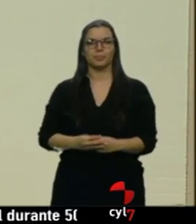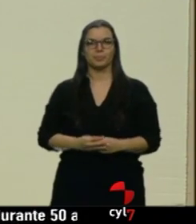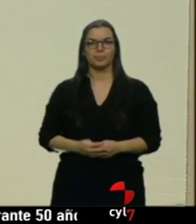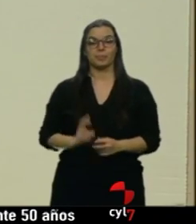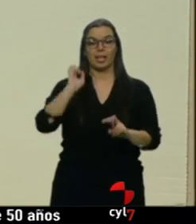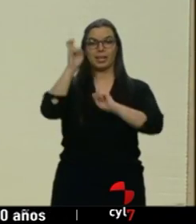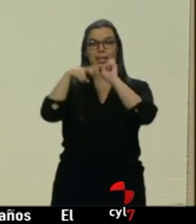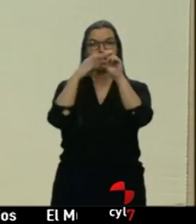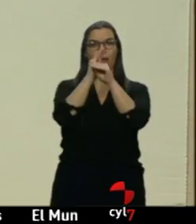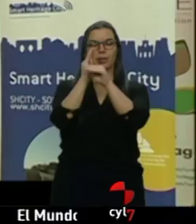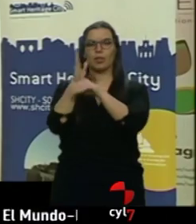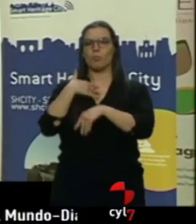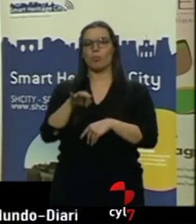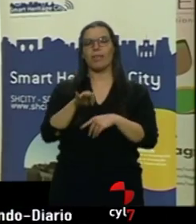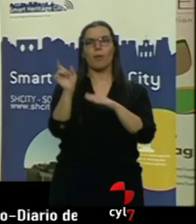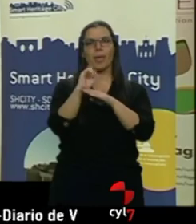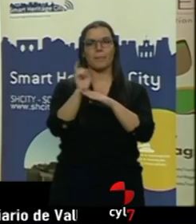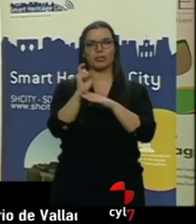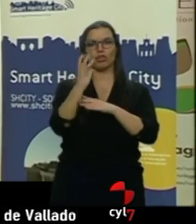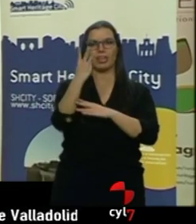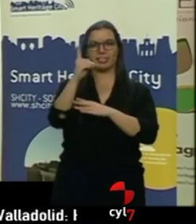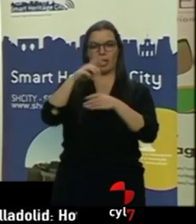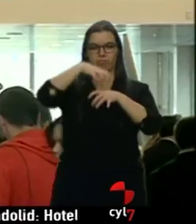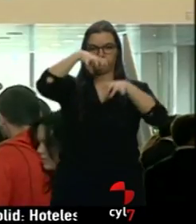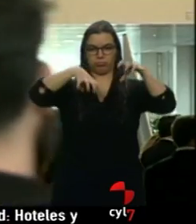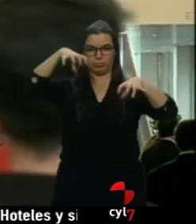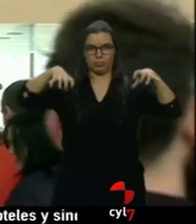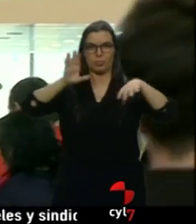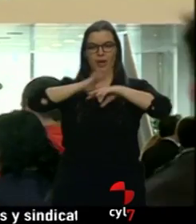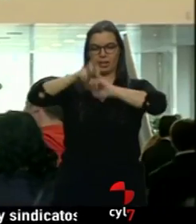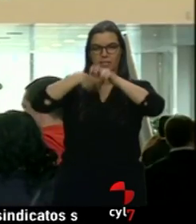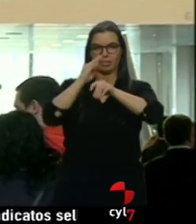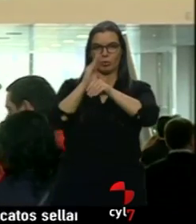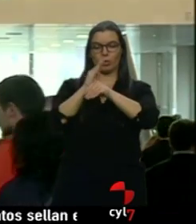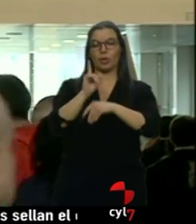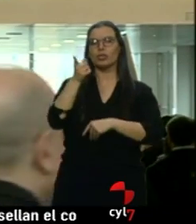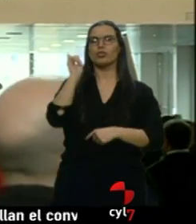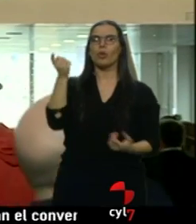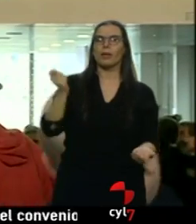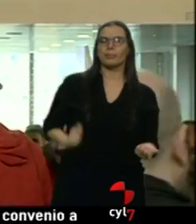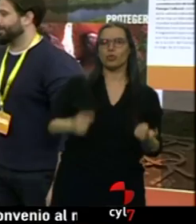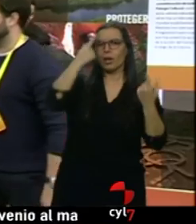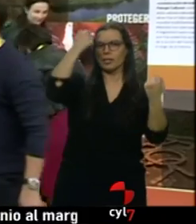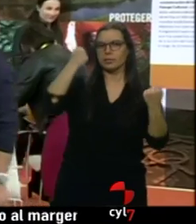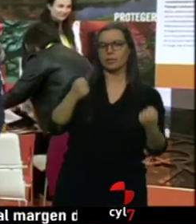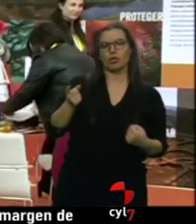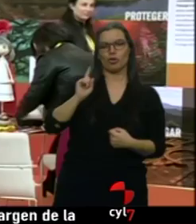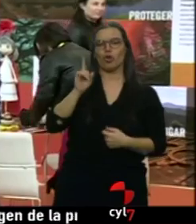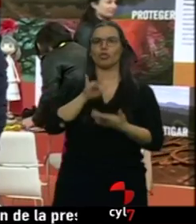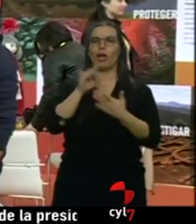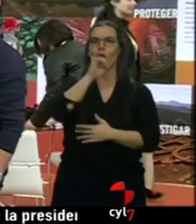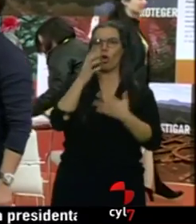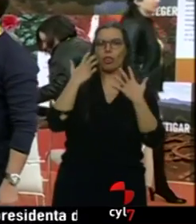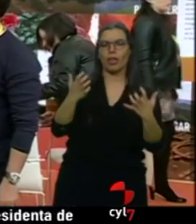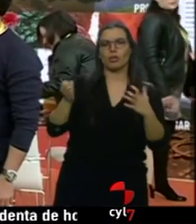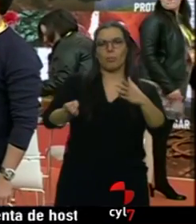está todo el tema de la impresión 3D aplicada a la posible restauración no sólo es un evento para profesionales y expertos habrá conciertos proyecciones